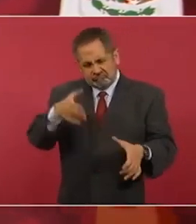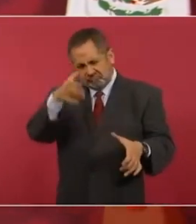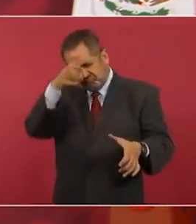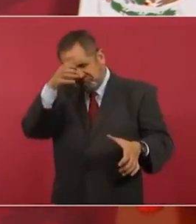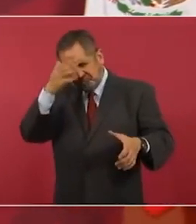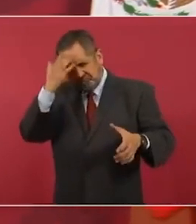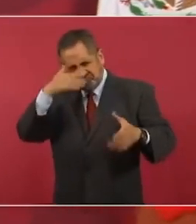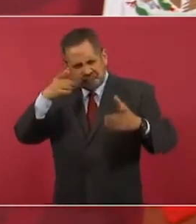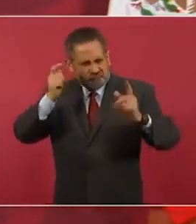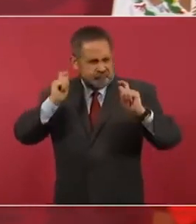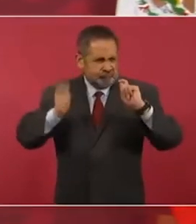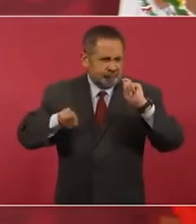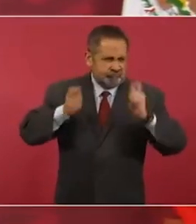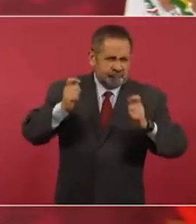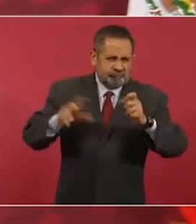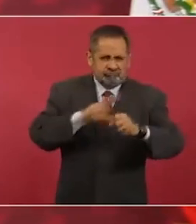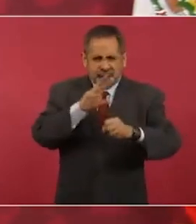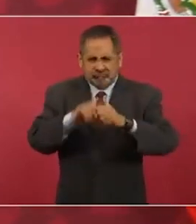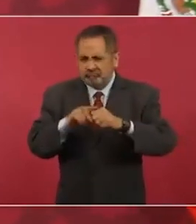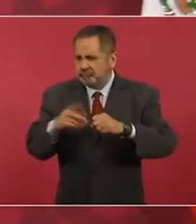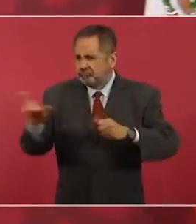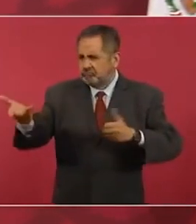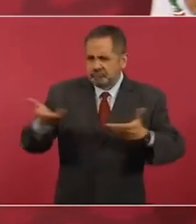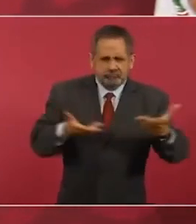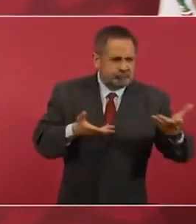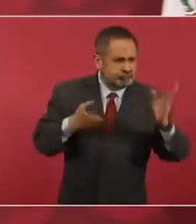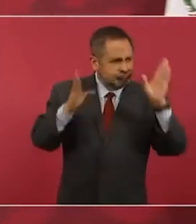de conciliación